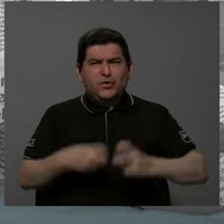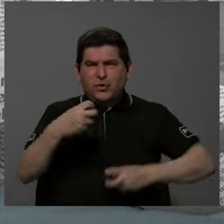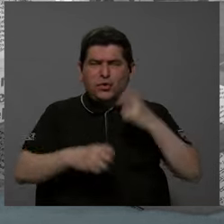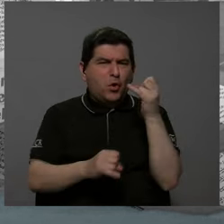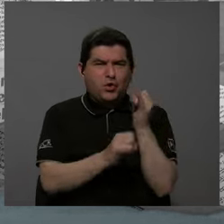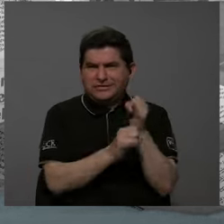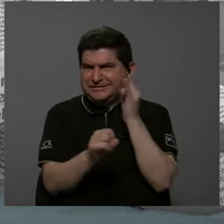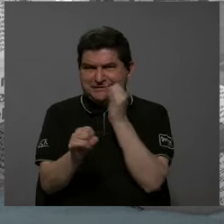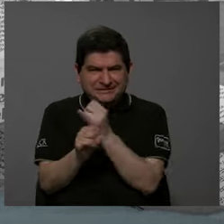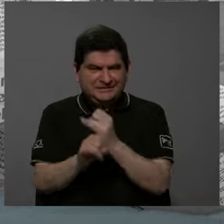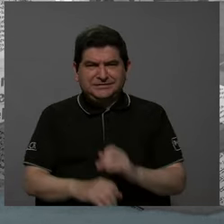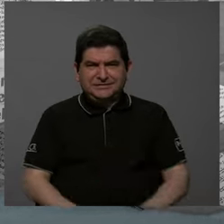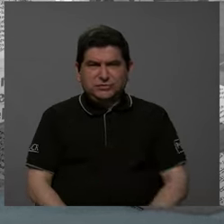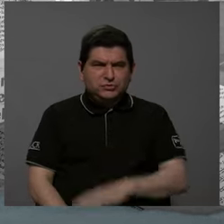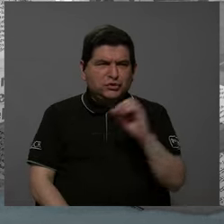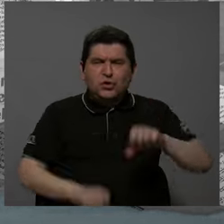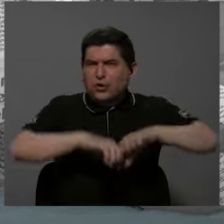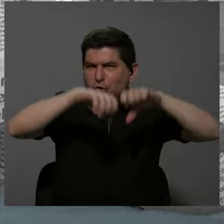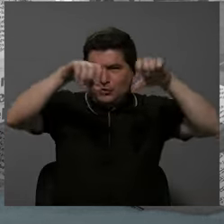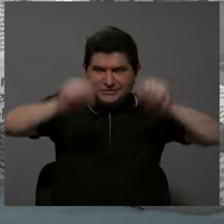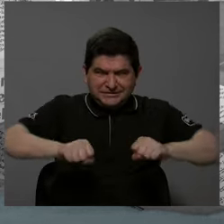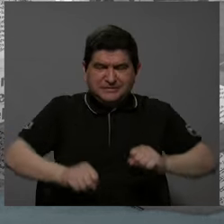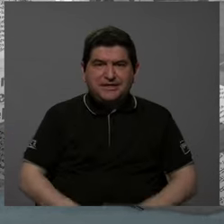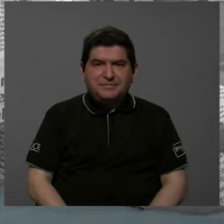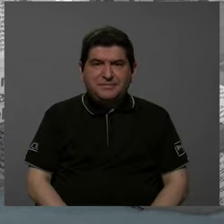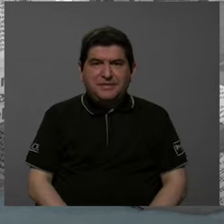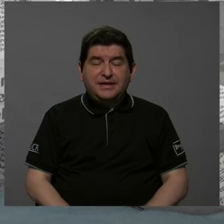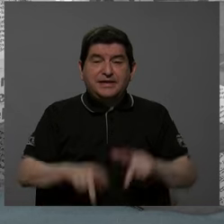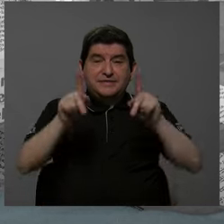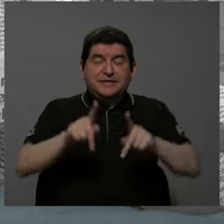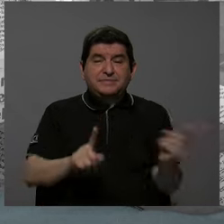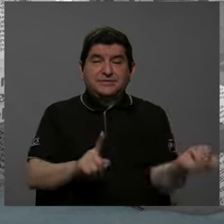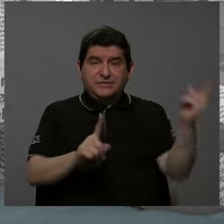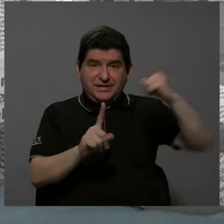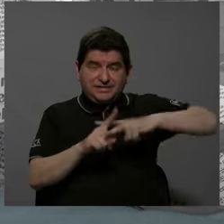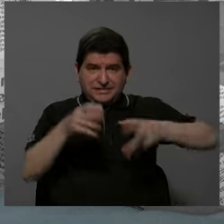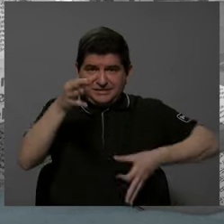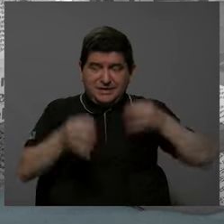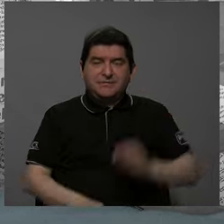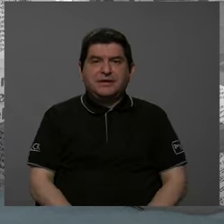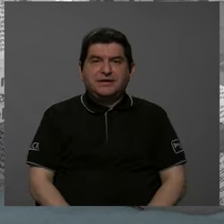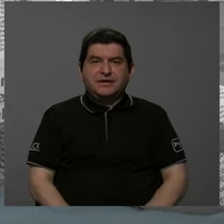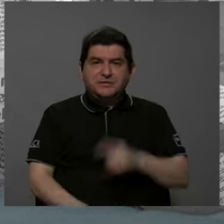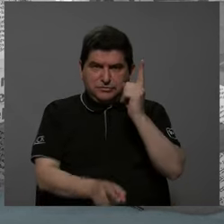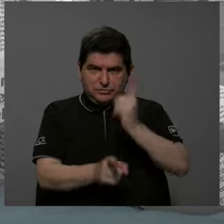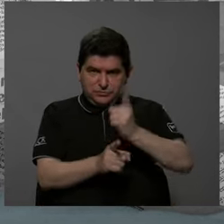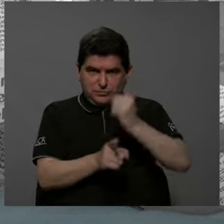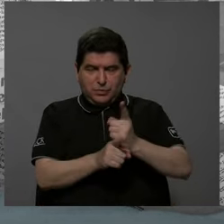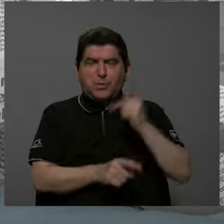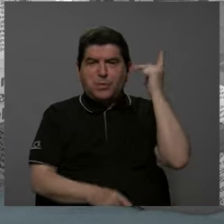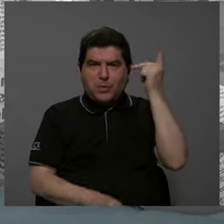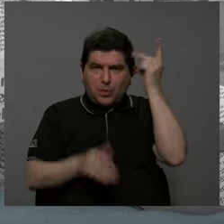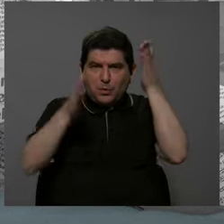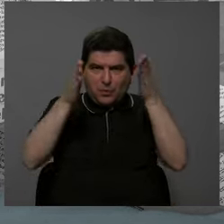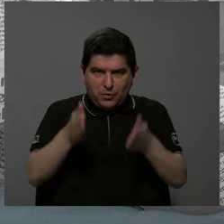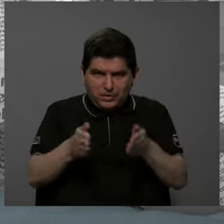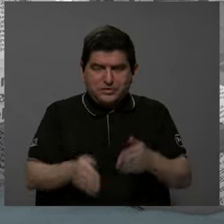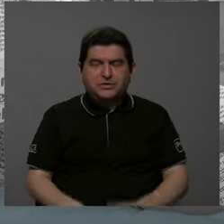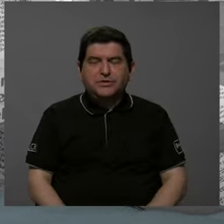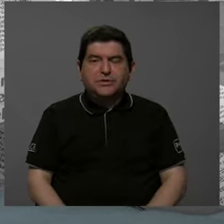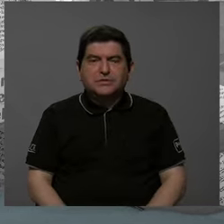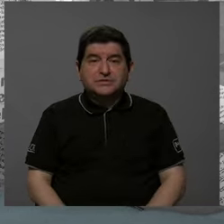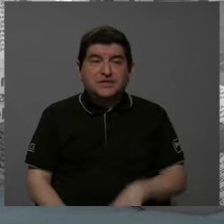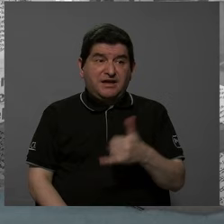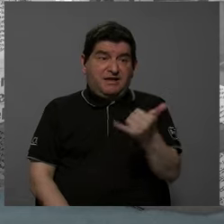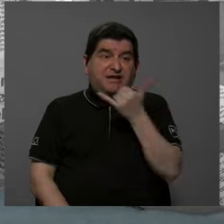institucionalidad ni del sistema, es un problema de los operadores. Y si en efecto políticos o políticas han cometido errores,